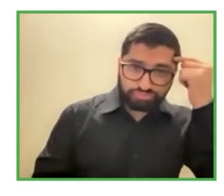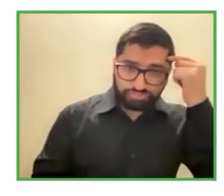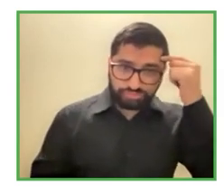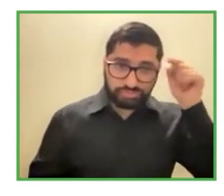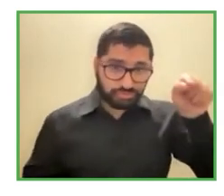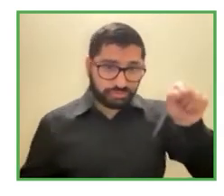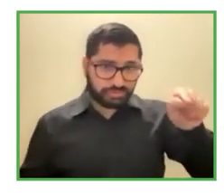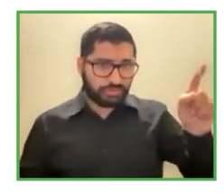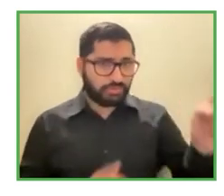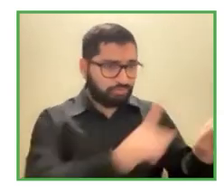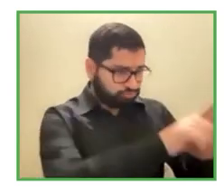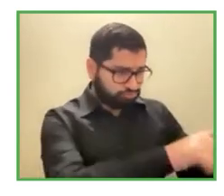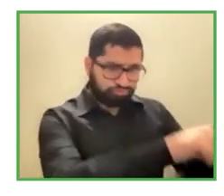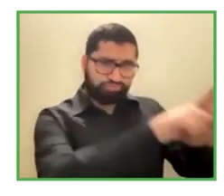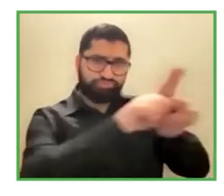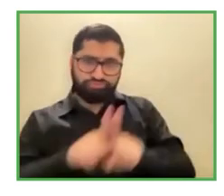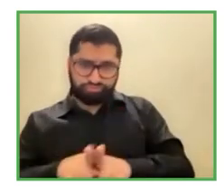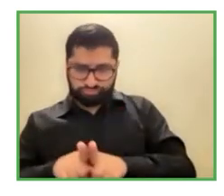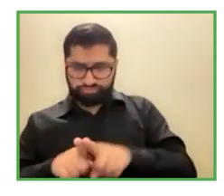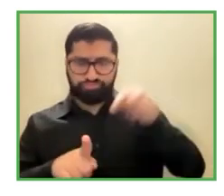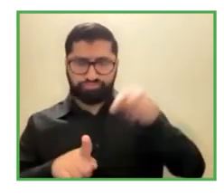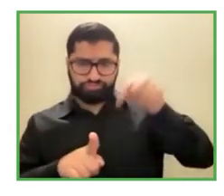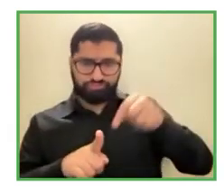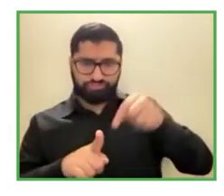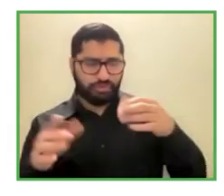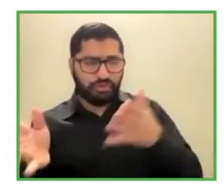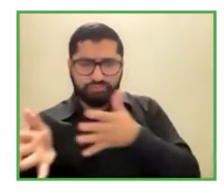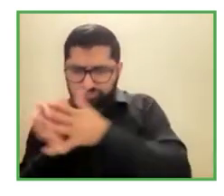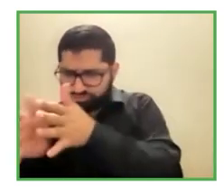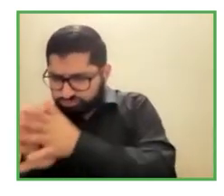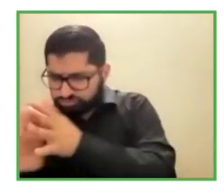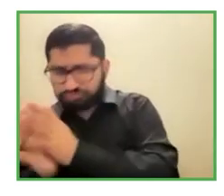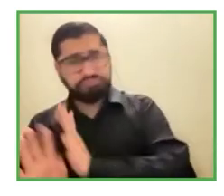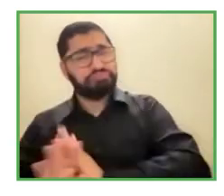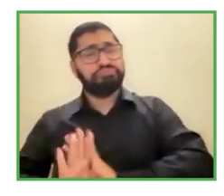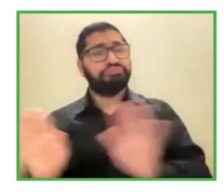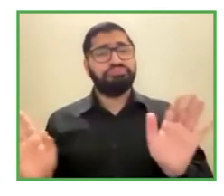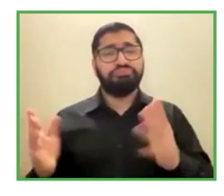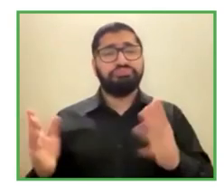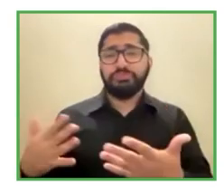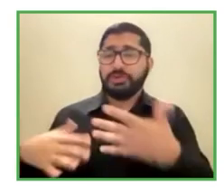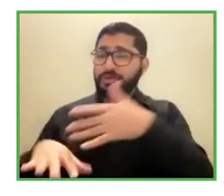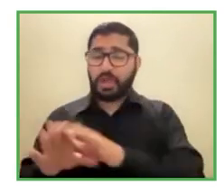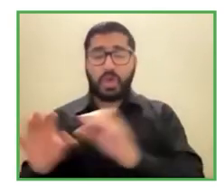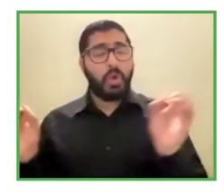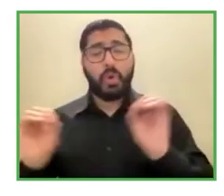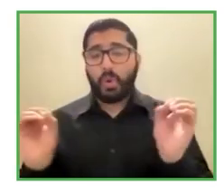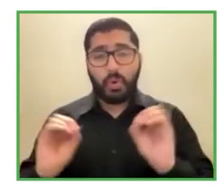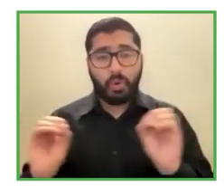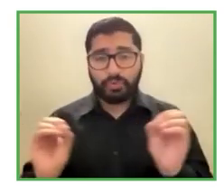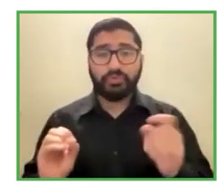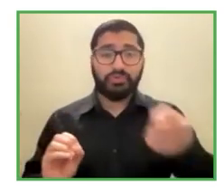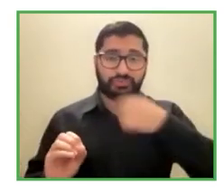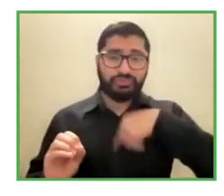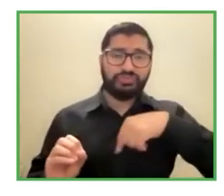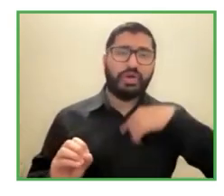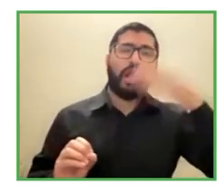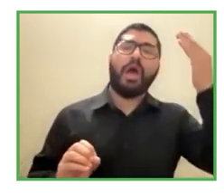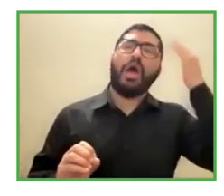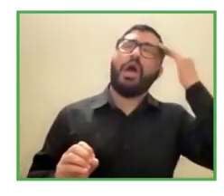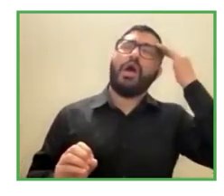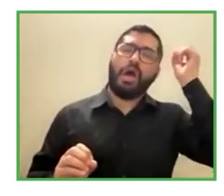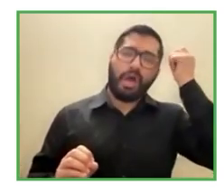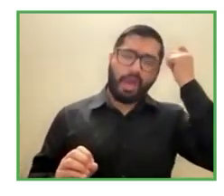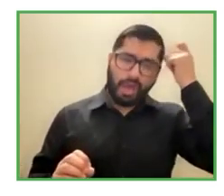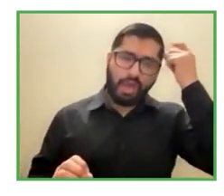no había mucha inclusión entonces de ahí que nosotros comenzamos a a dividir un poco o sea a tener personas